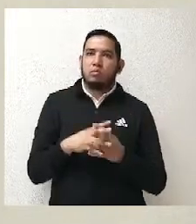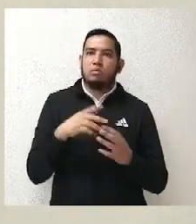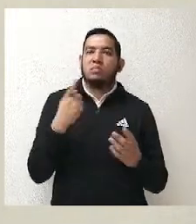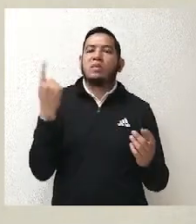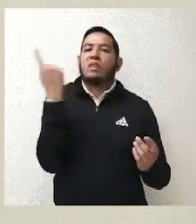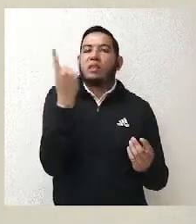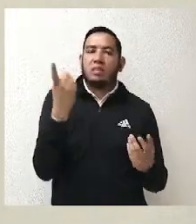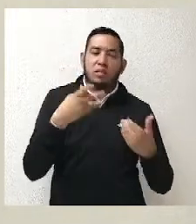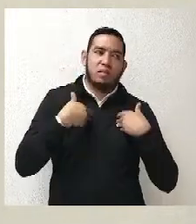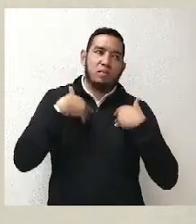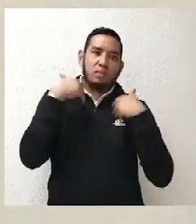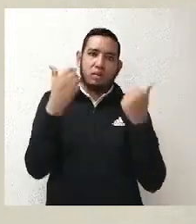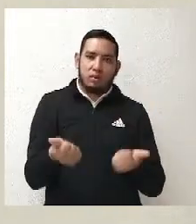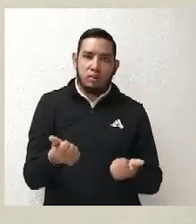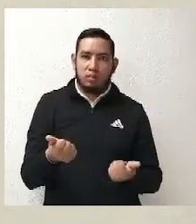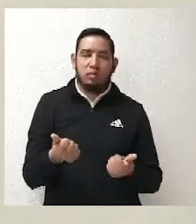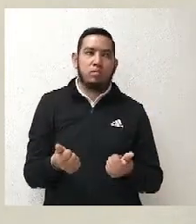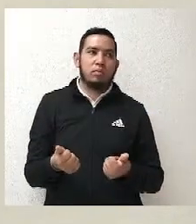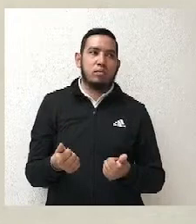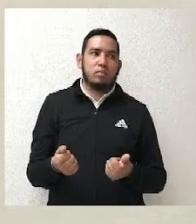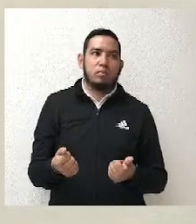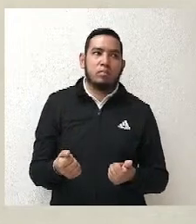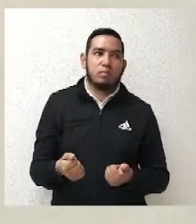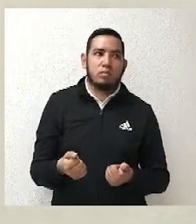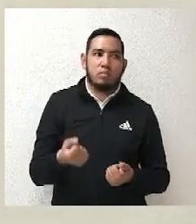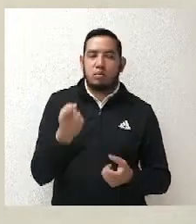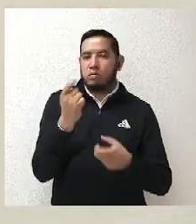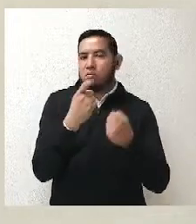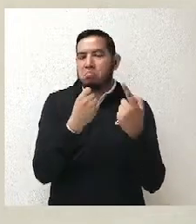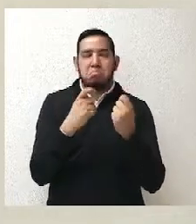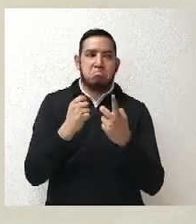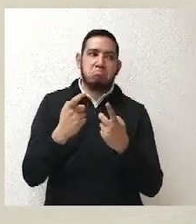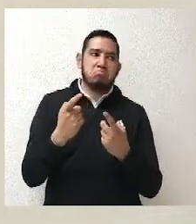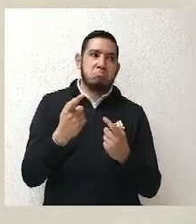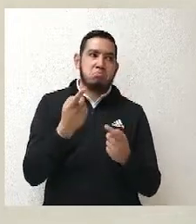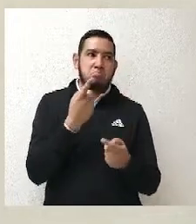¿Cuál es la interpretación que me estás proponiendo de este tema?